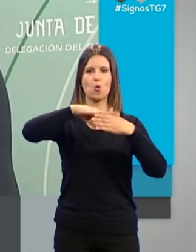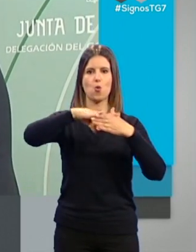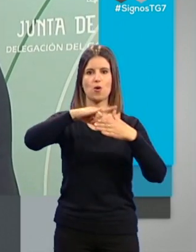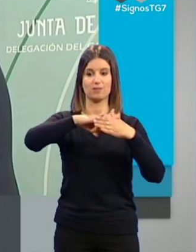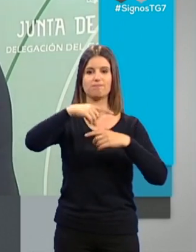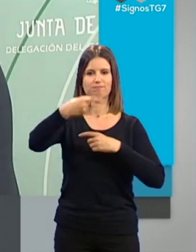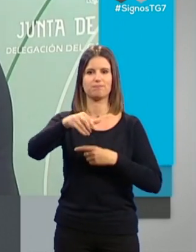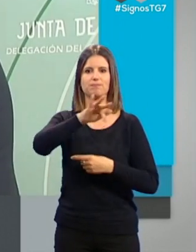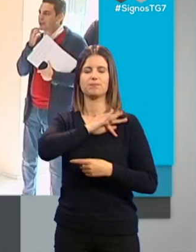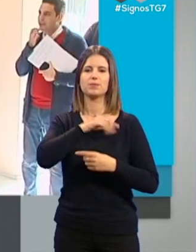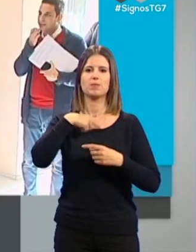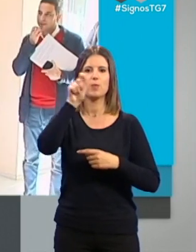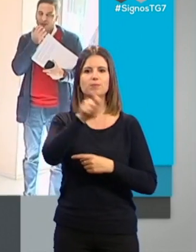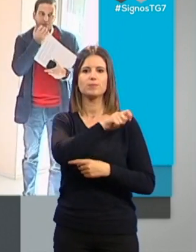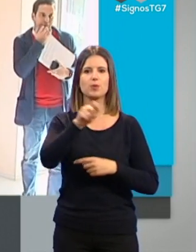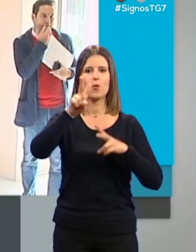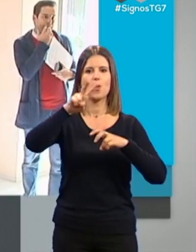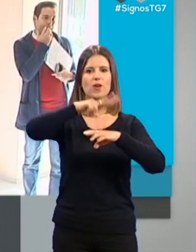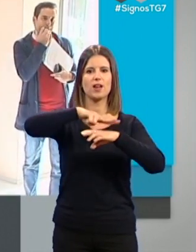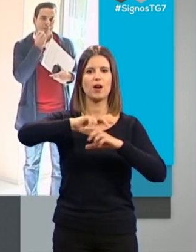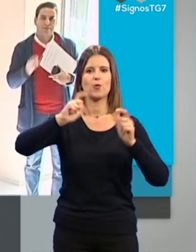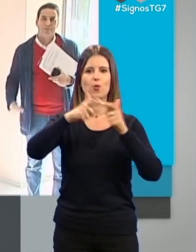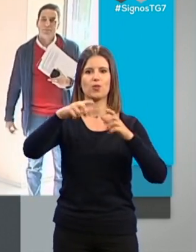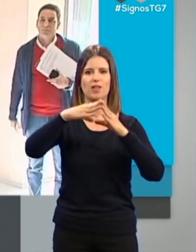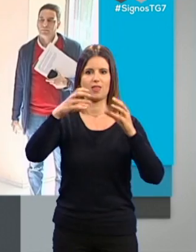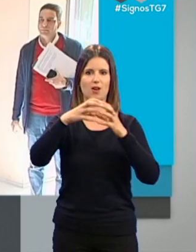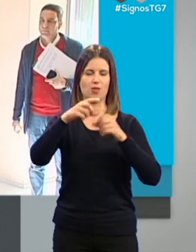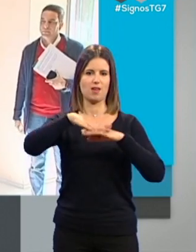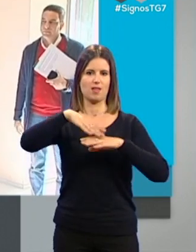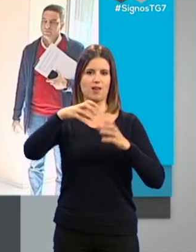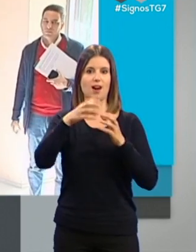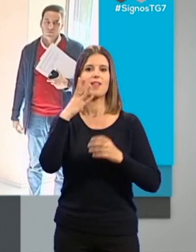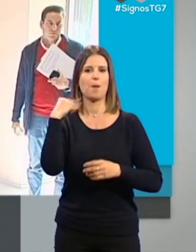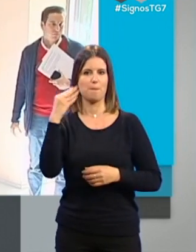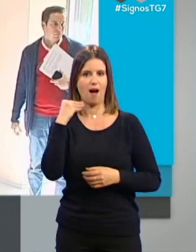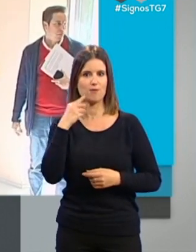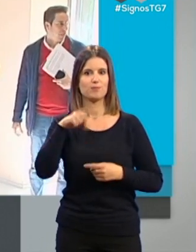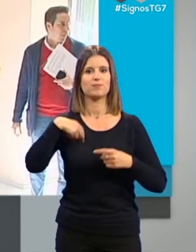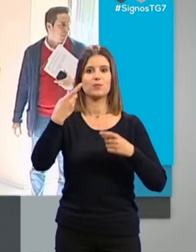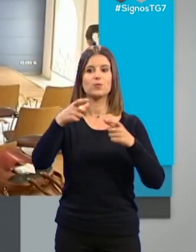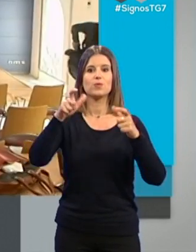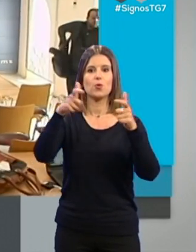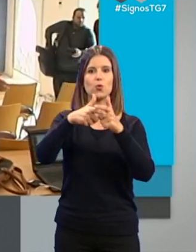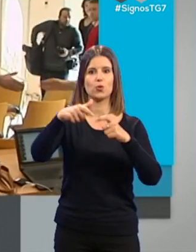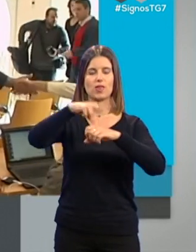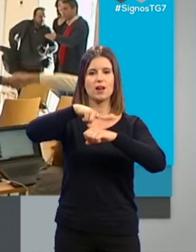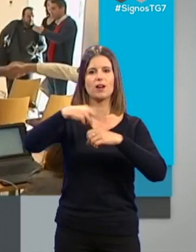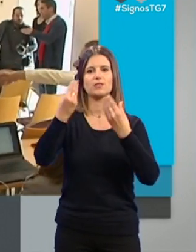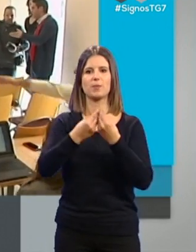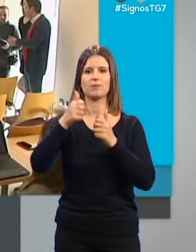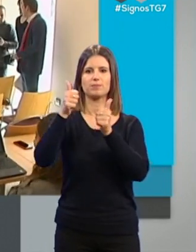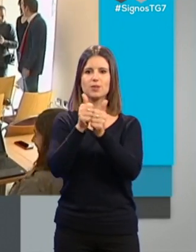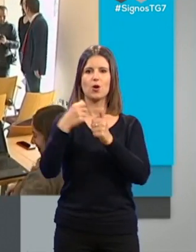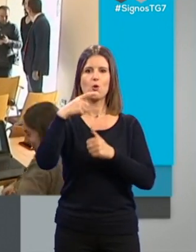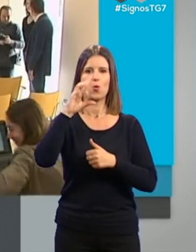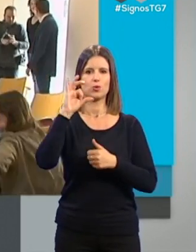y con los que se ha estrenado el nuevo delegado de la Junta de Andalucía en Granada, Pablo García. Junto al delegado también ha estado Gustavo Rodríguez, delegado